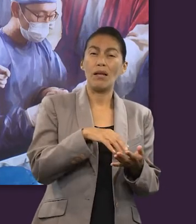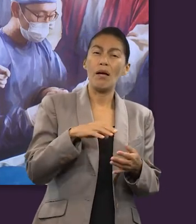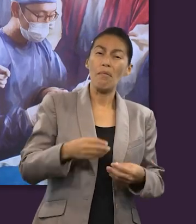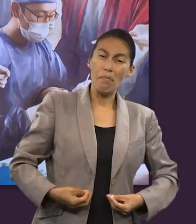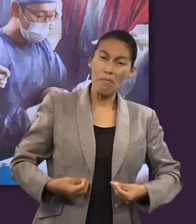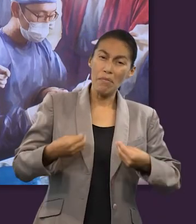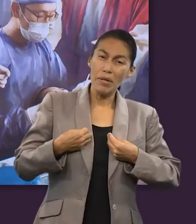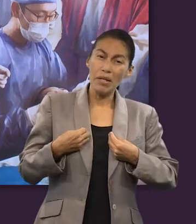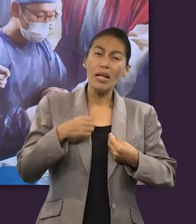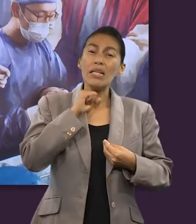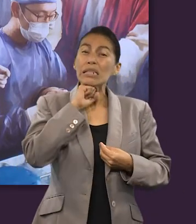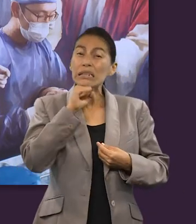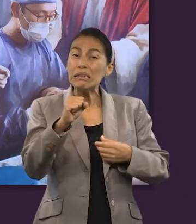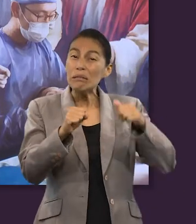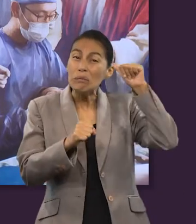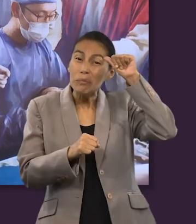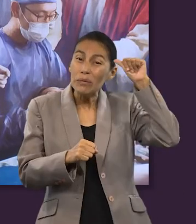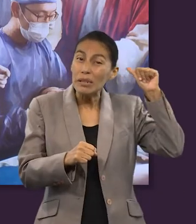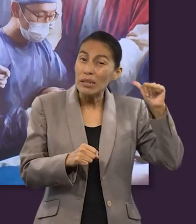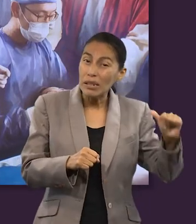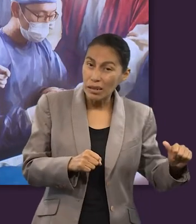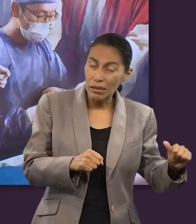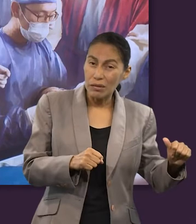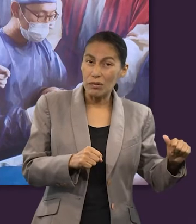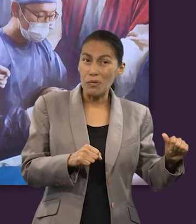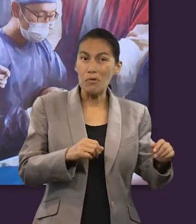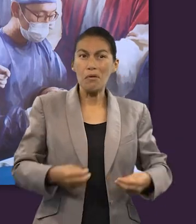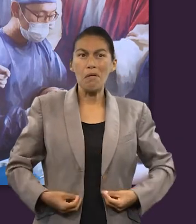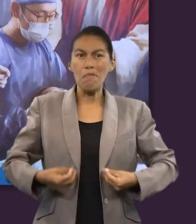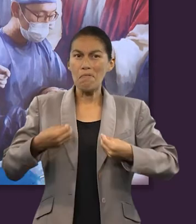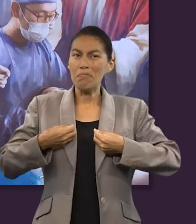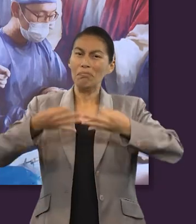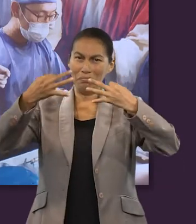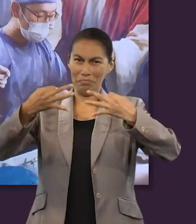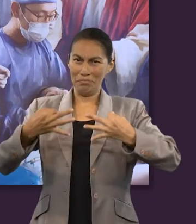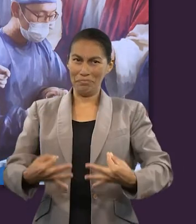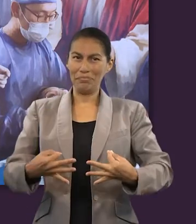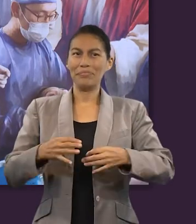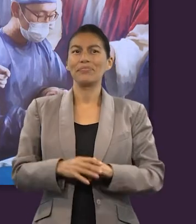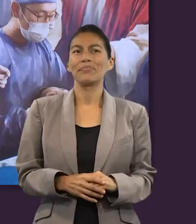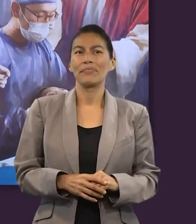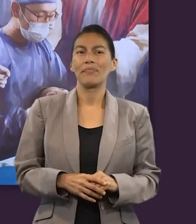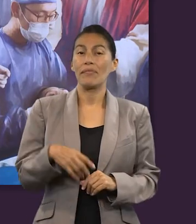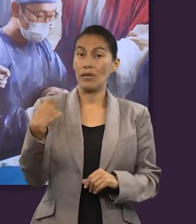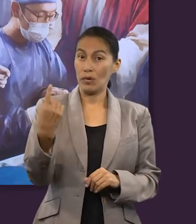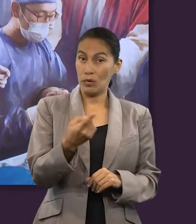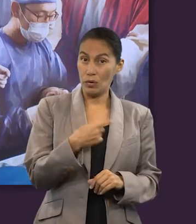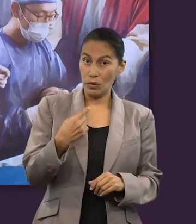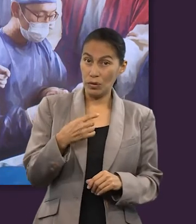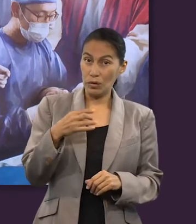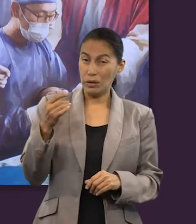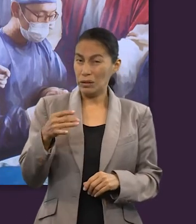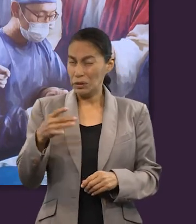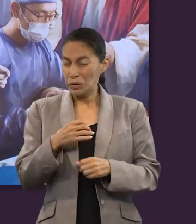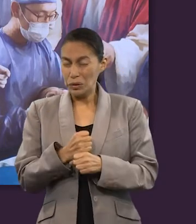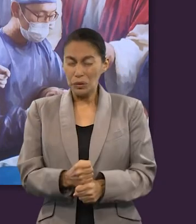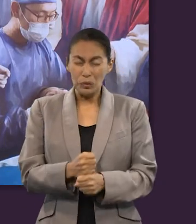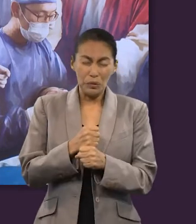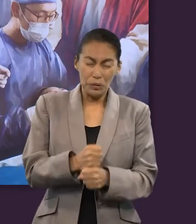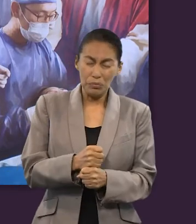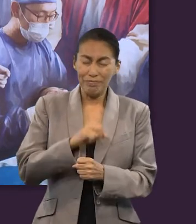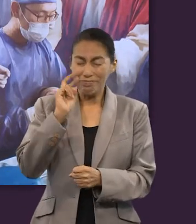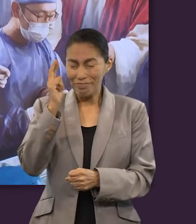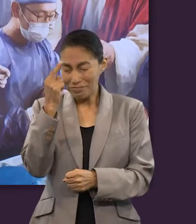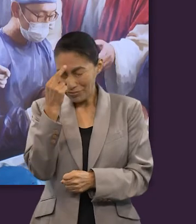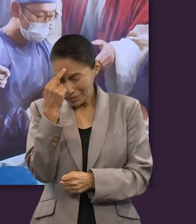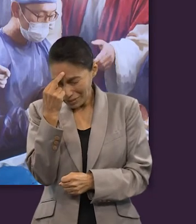atada por el pecado. Por lo tanto, es una vida que puede ser una vida plena. Y cuando estamos en dolor, podemos recordar